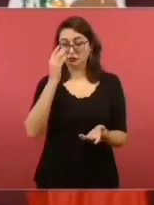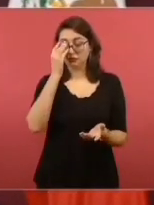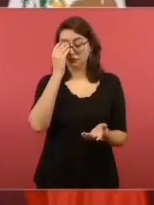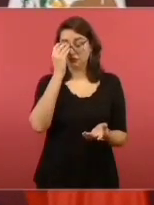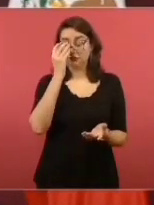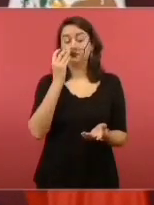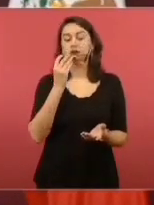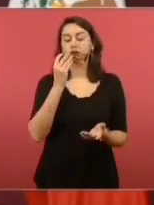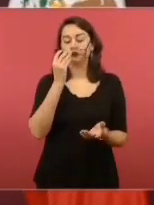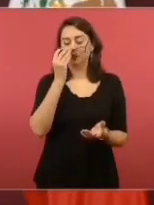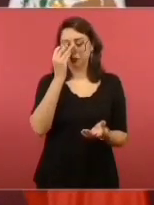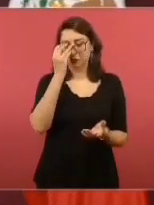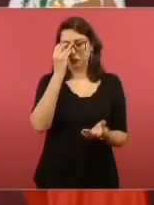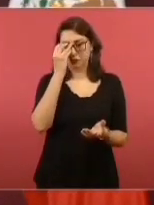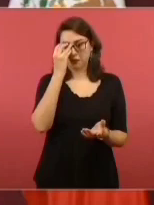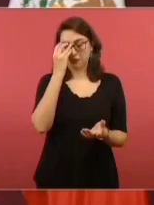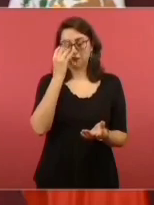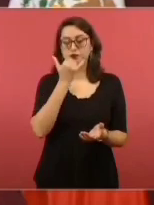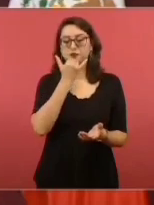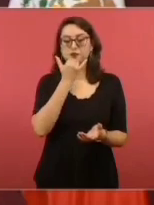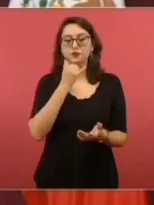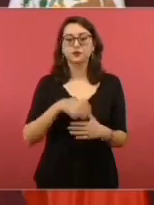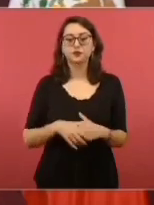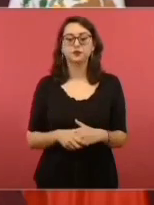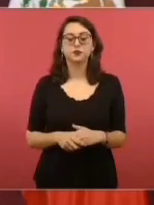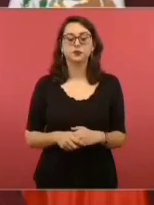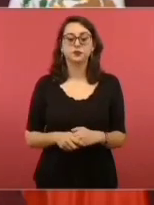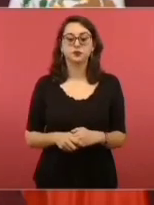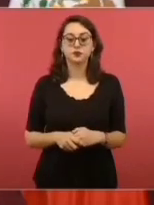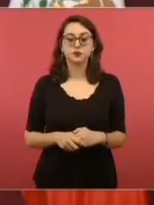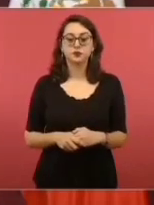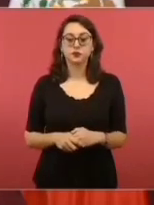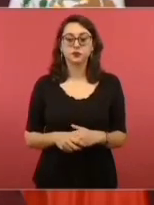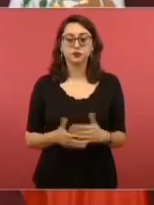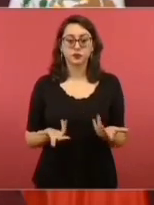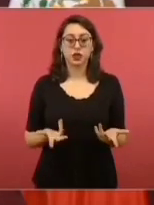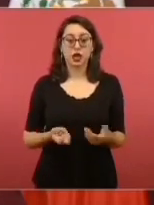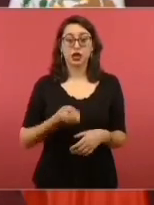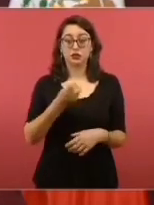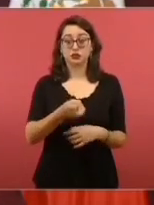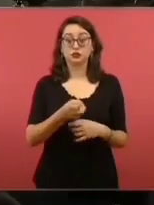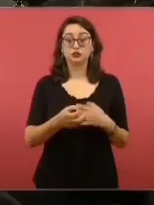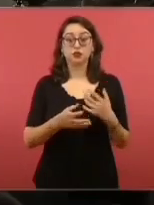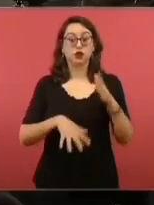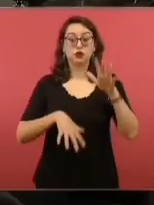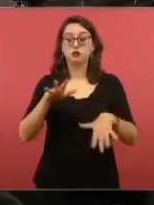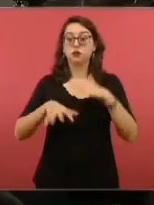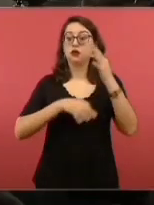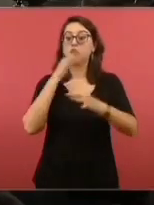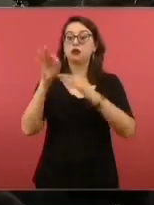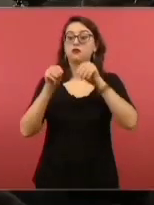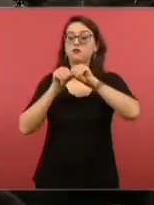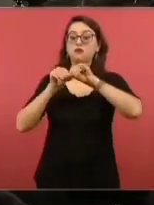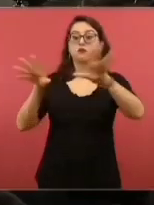no se informa